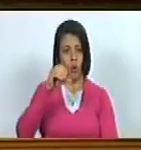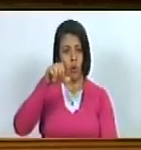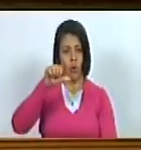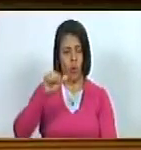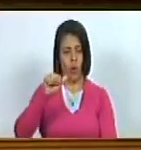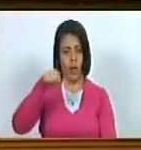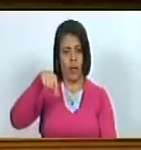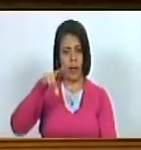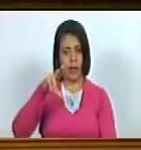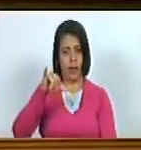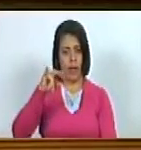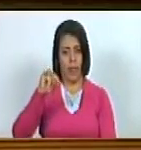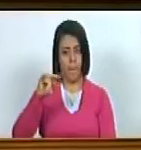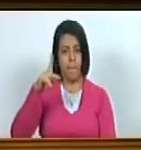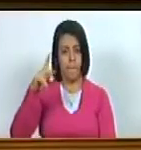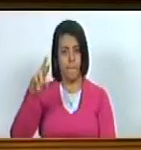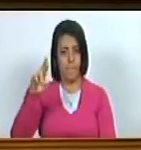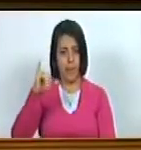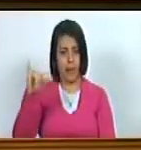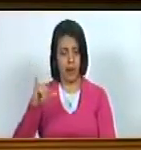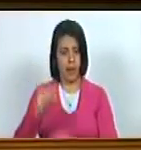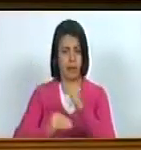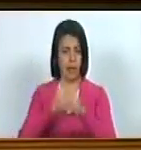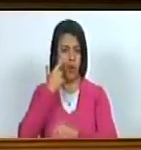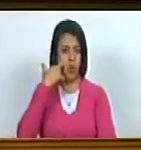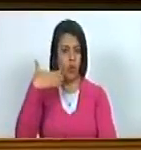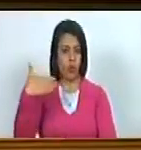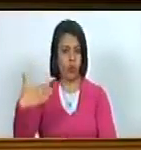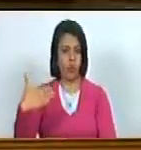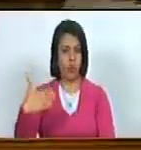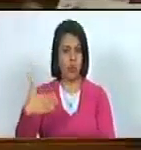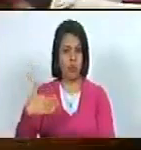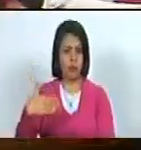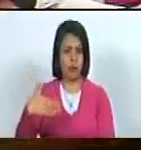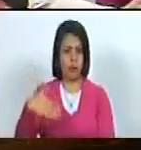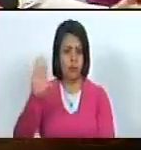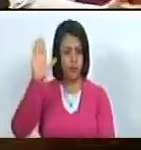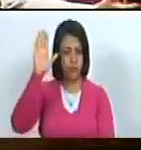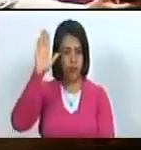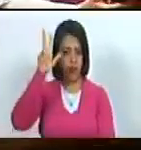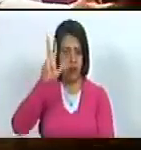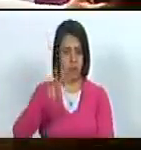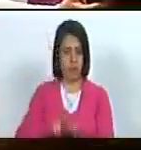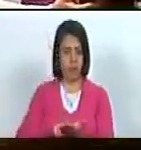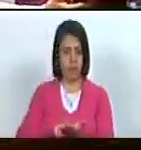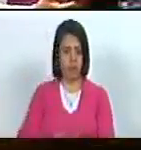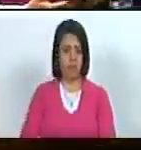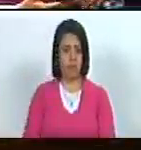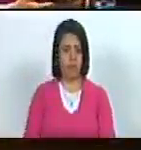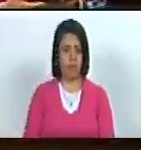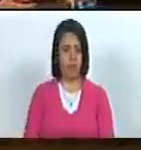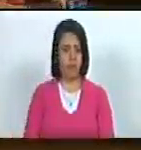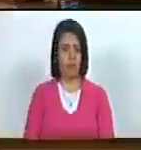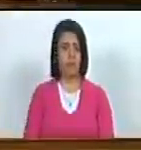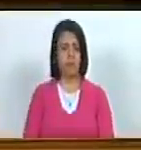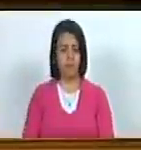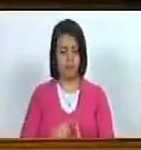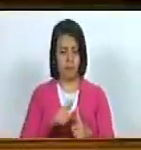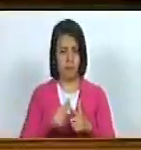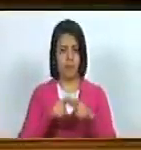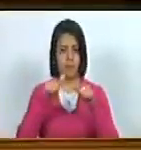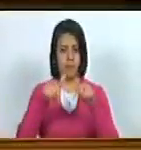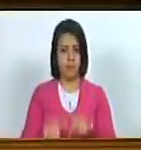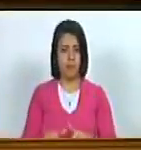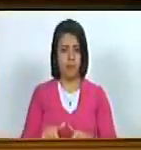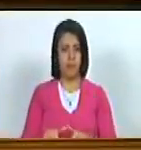Allesterán sírvanse manifestarlo con la señal de costumbre queda aprobado en consecuencia